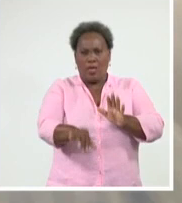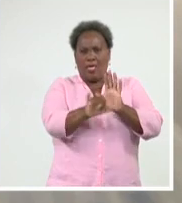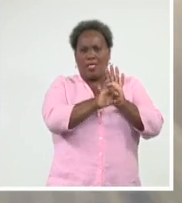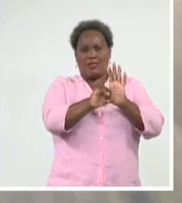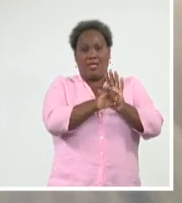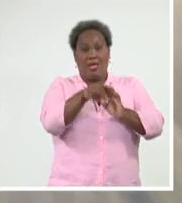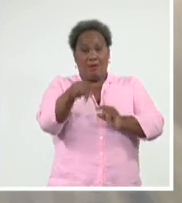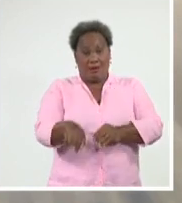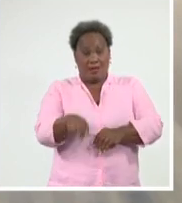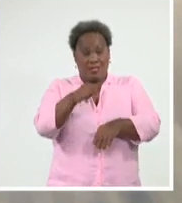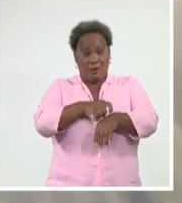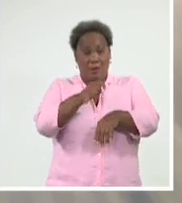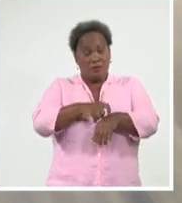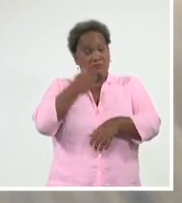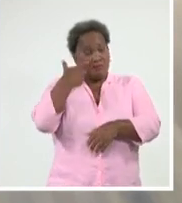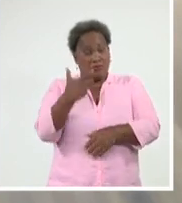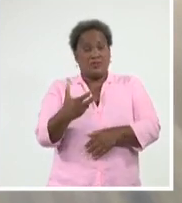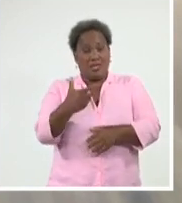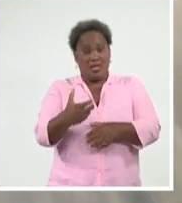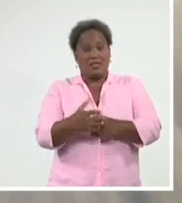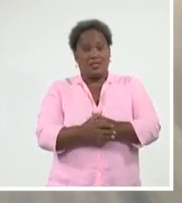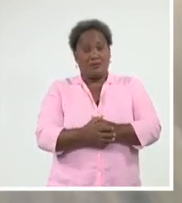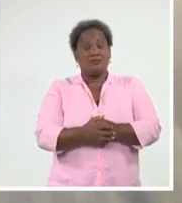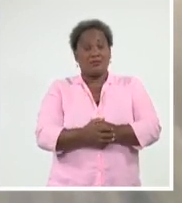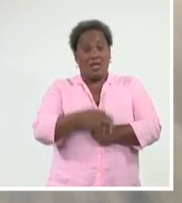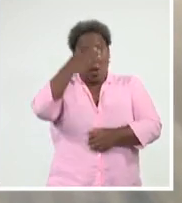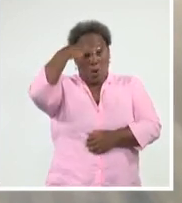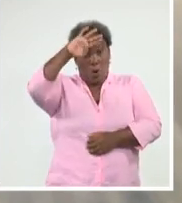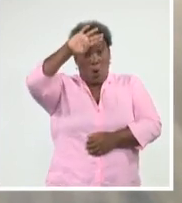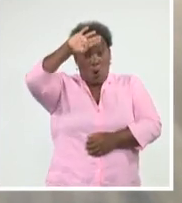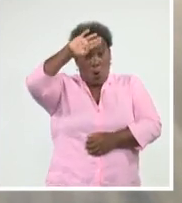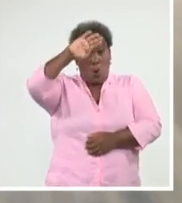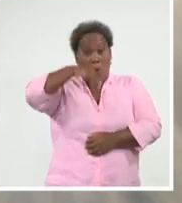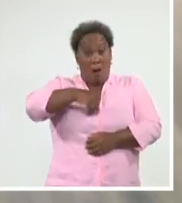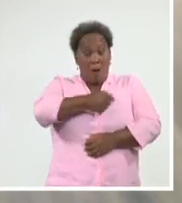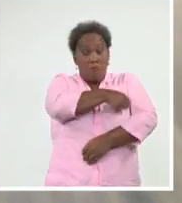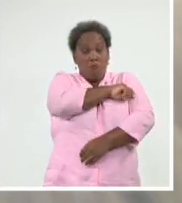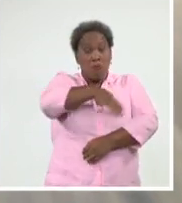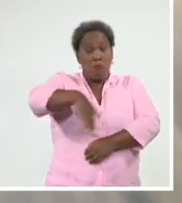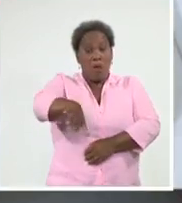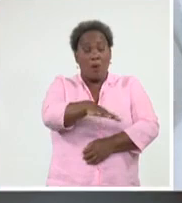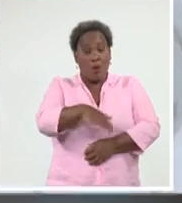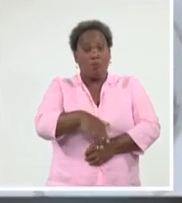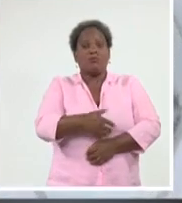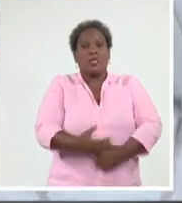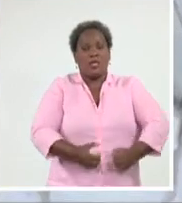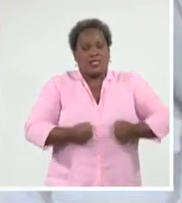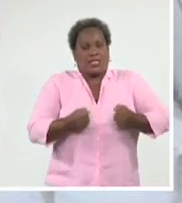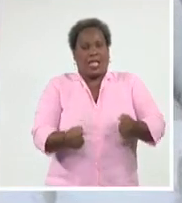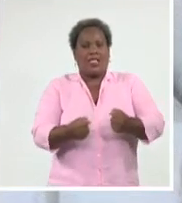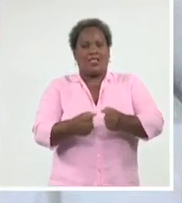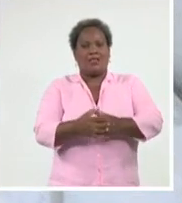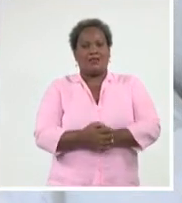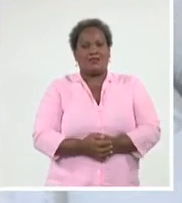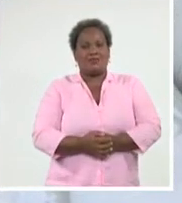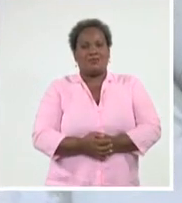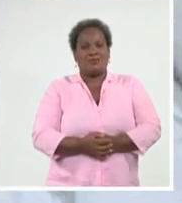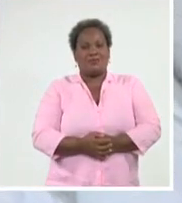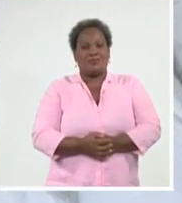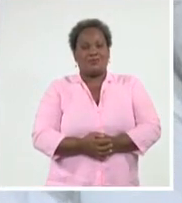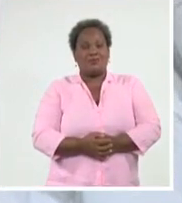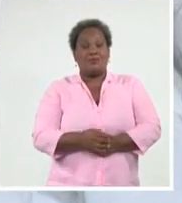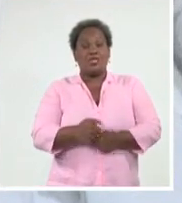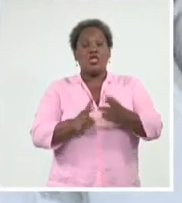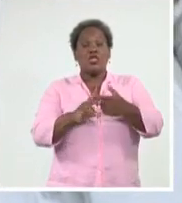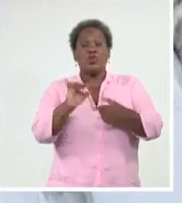actuales de gran vigencia, por la resistencia del pueblo cubano y la lucha constante por su libertad. Judith Vidal Phaife asume la